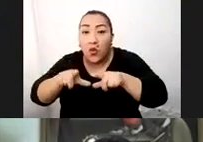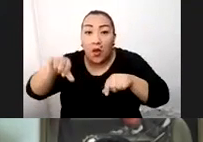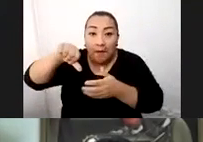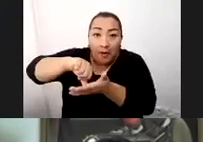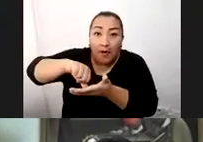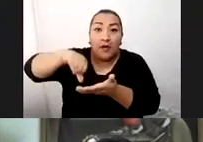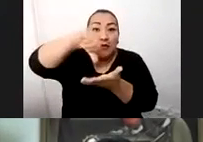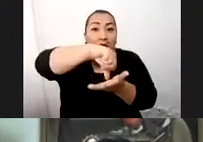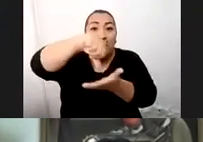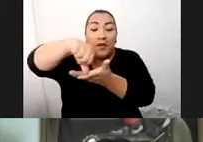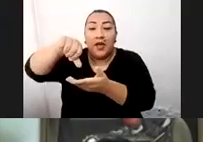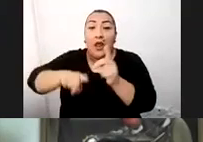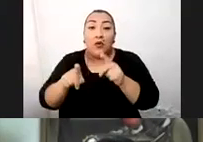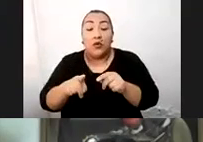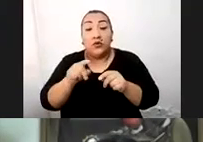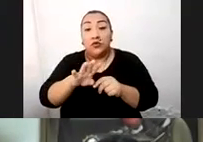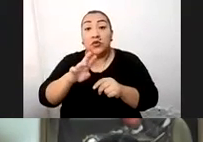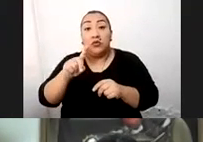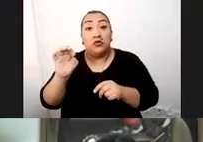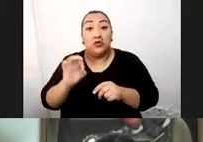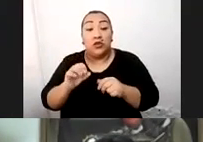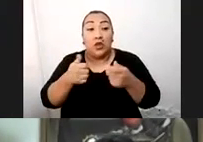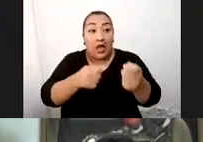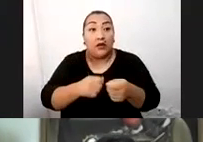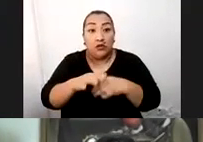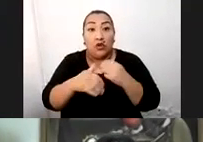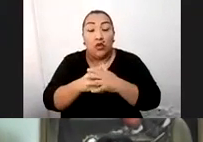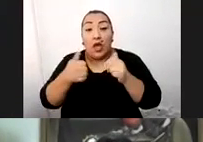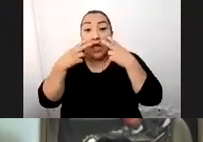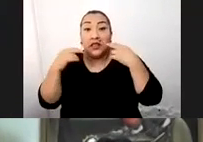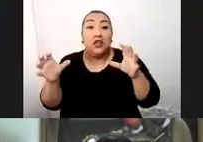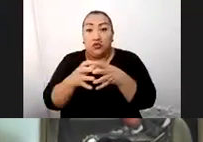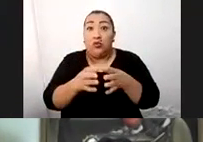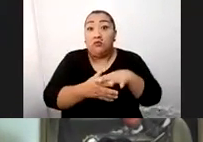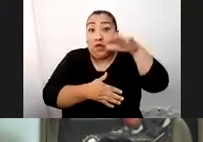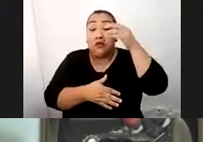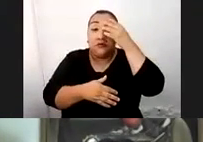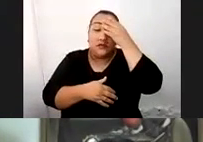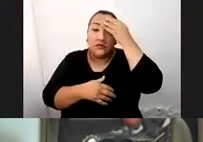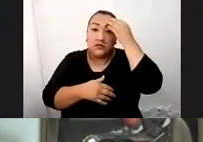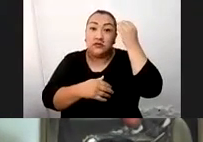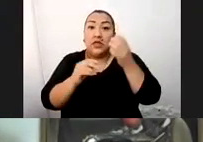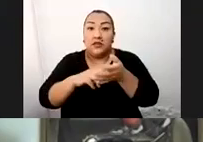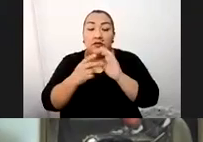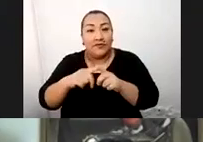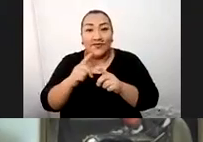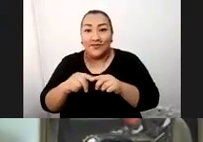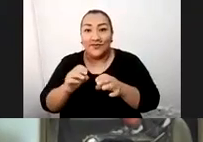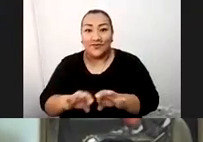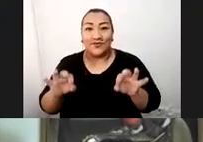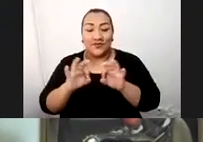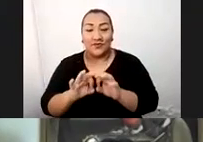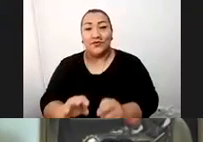amazónico, y el 49% es andino, y altoandino. Y esto nos genera una biodiversidad espectacular.